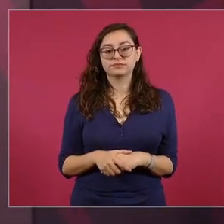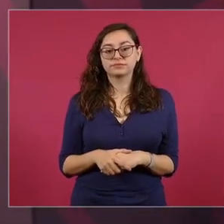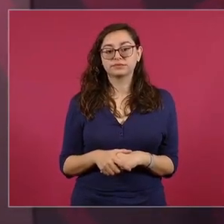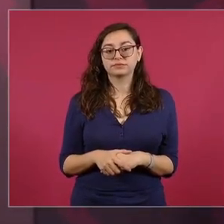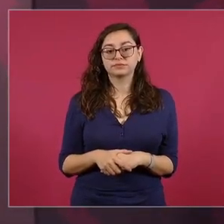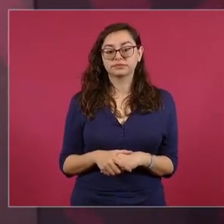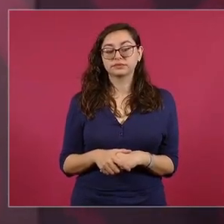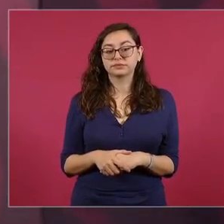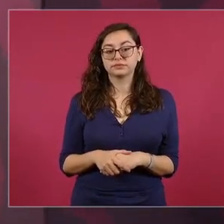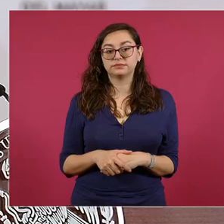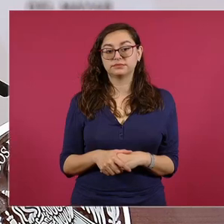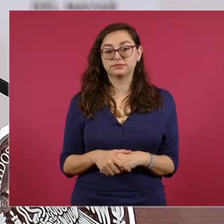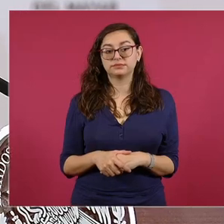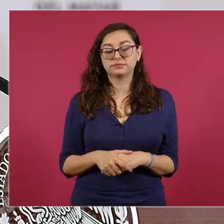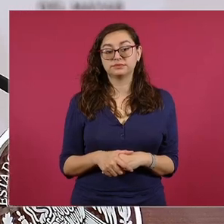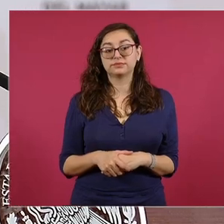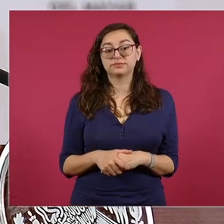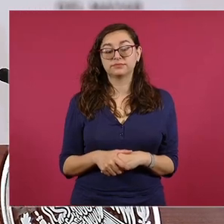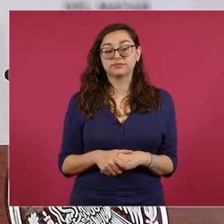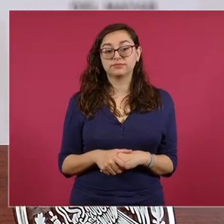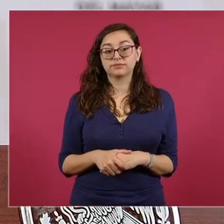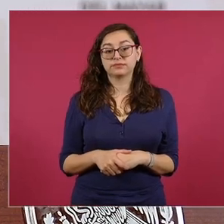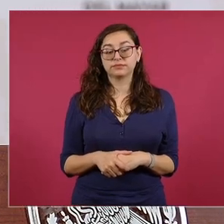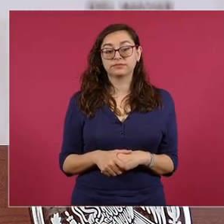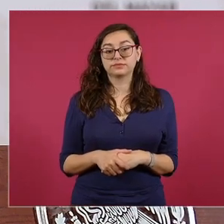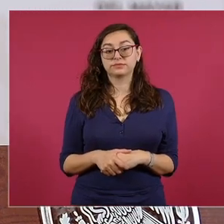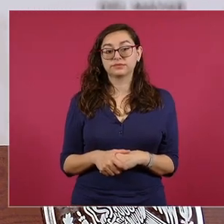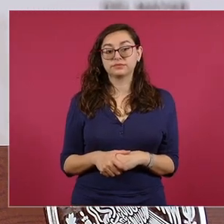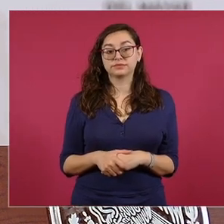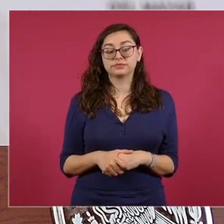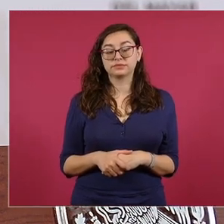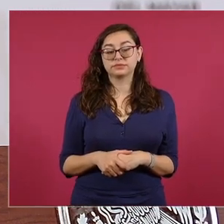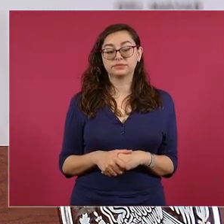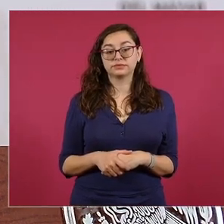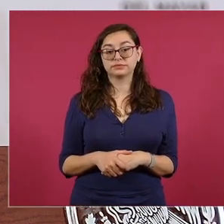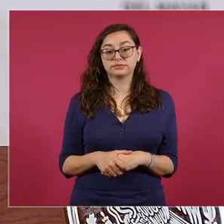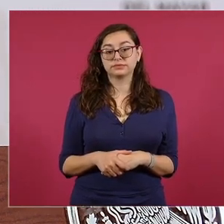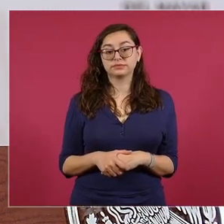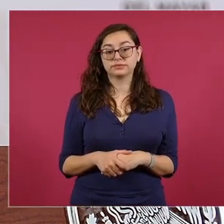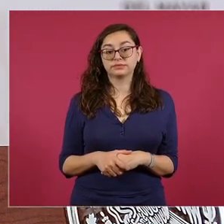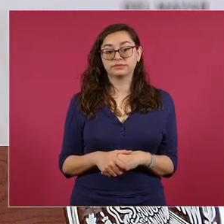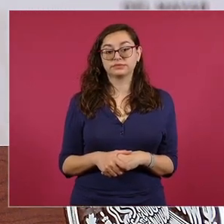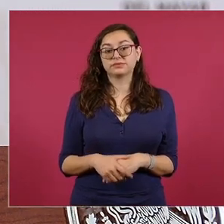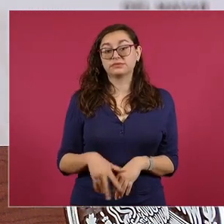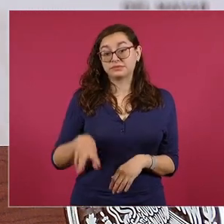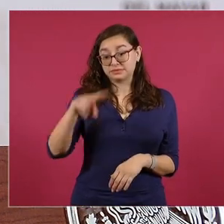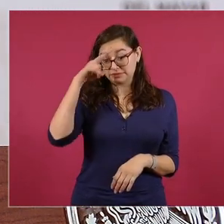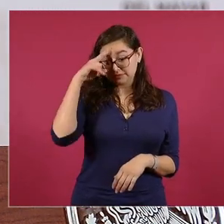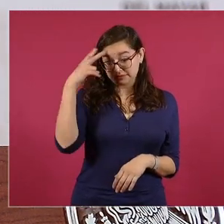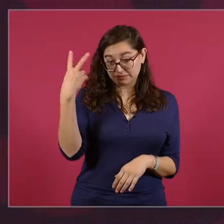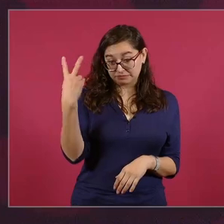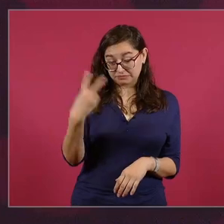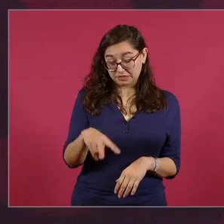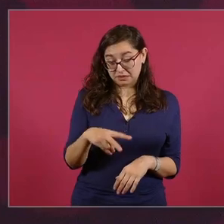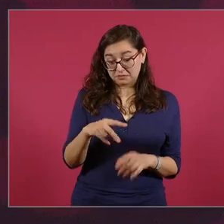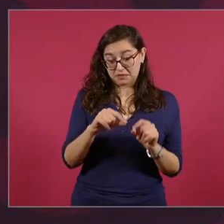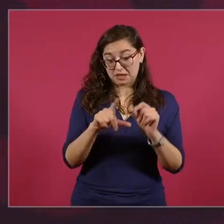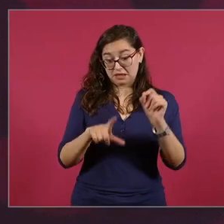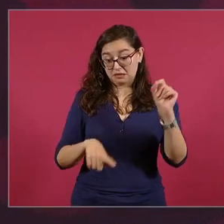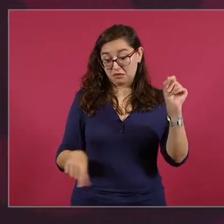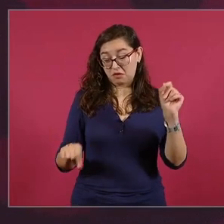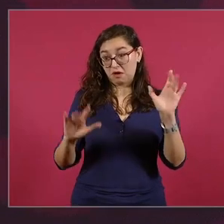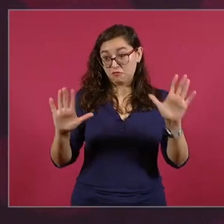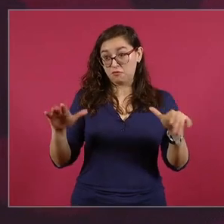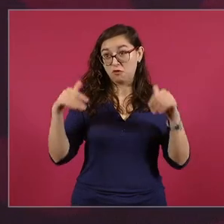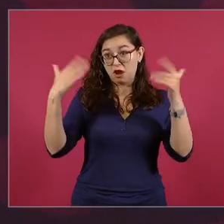México es de los países más atractivos para la inversión extranjera. México,